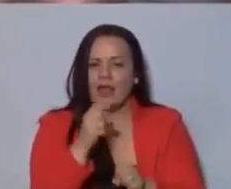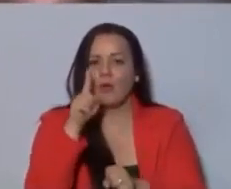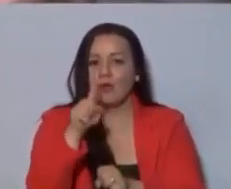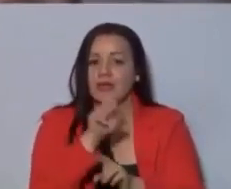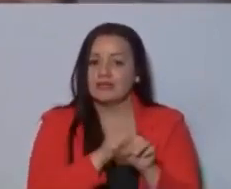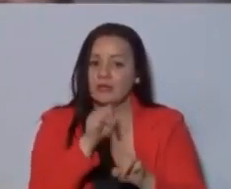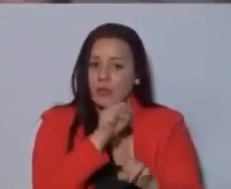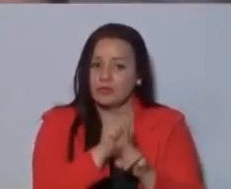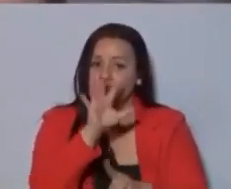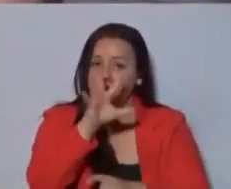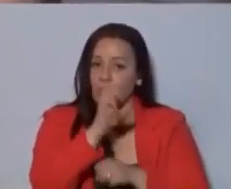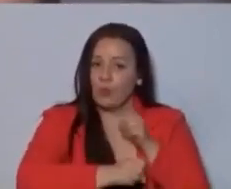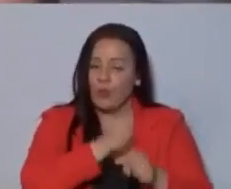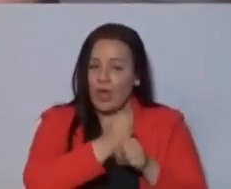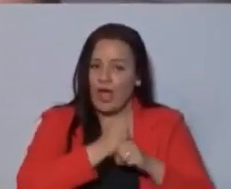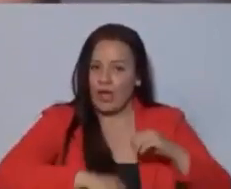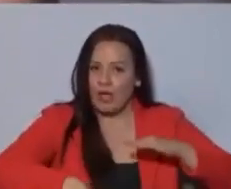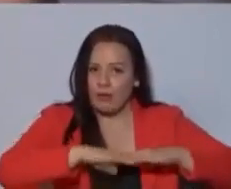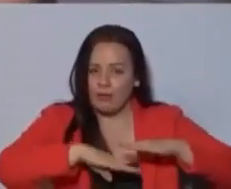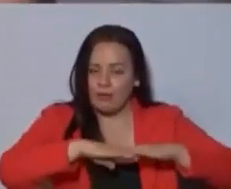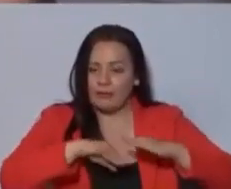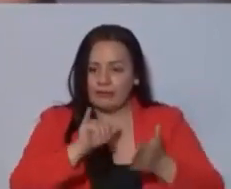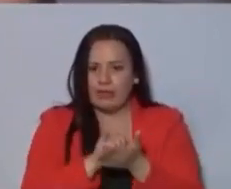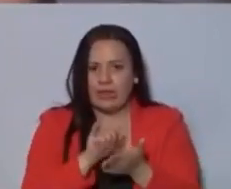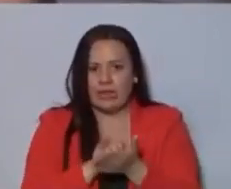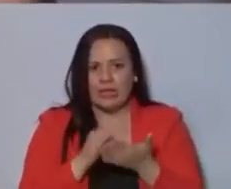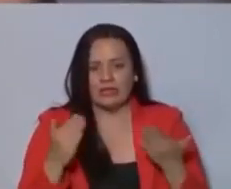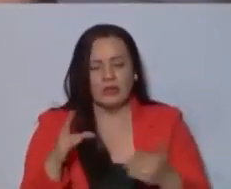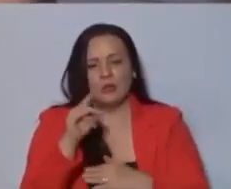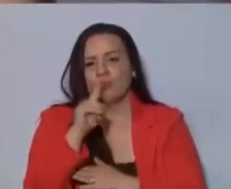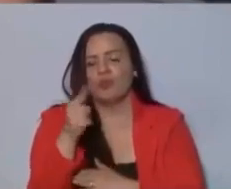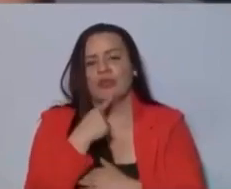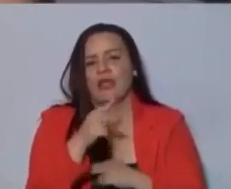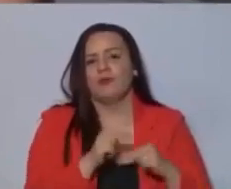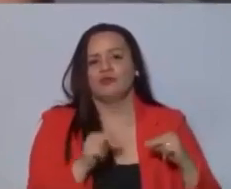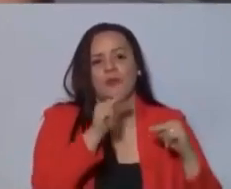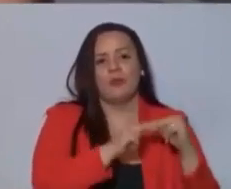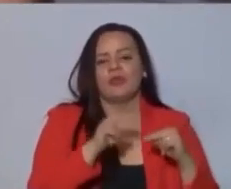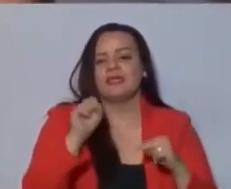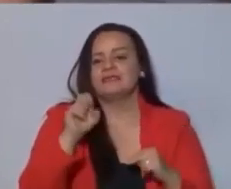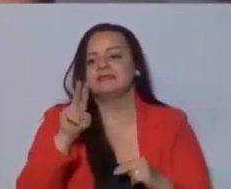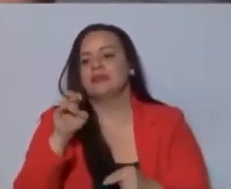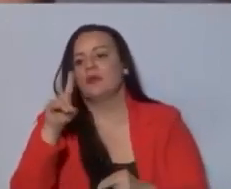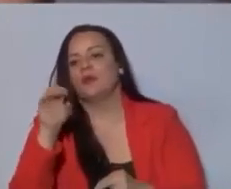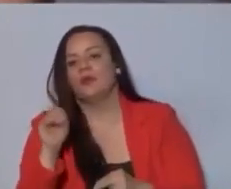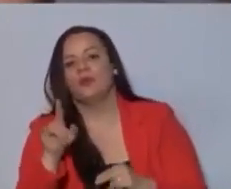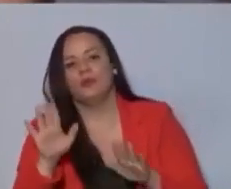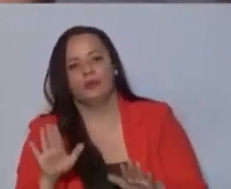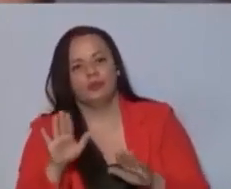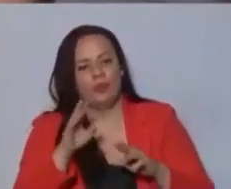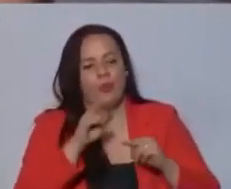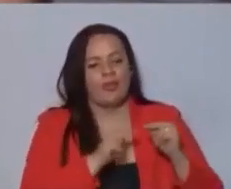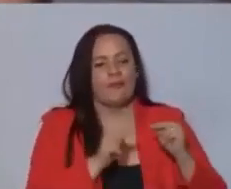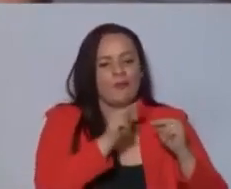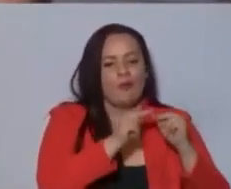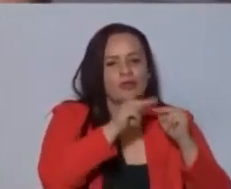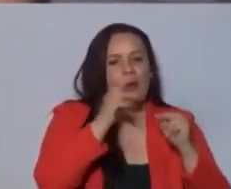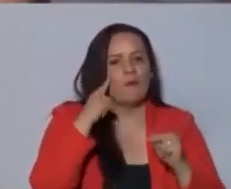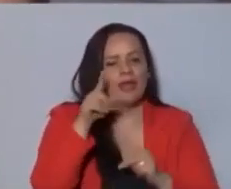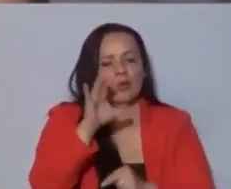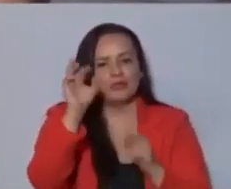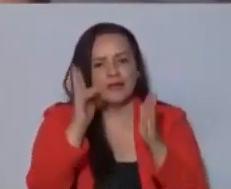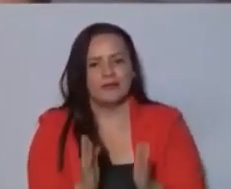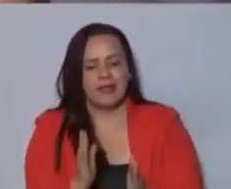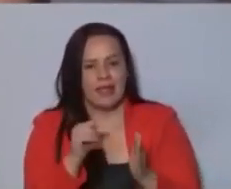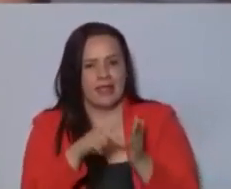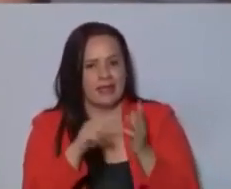cinco años en un piso de este, digamos, no le digamos impuesto, pseudoimpuesto, para los costarricenses